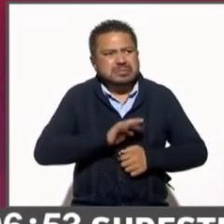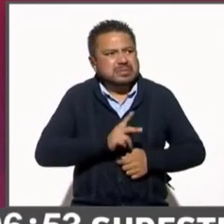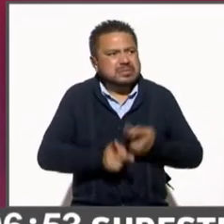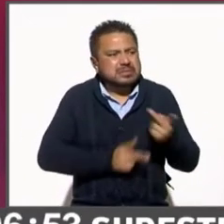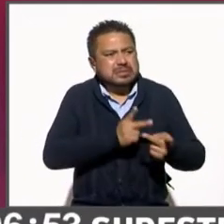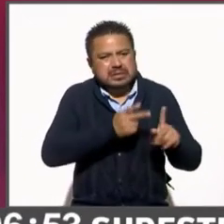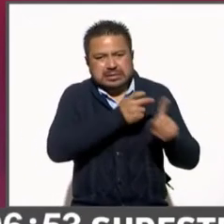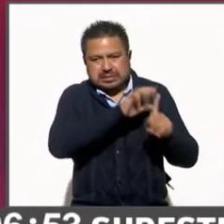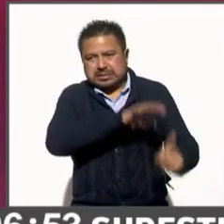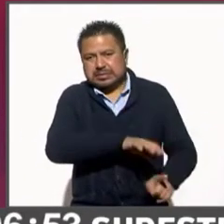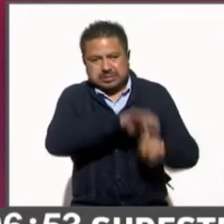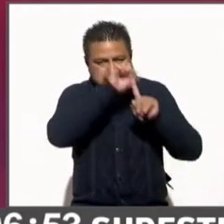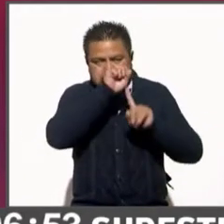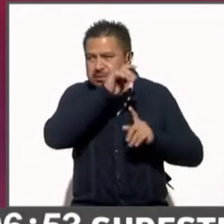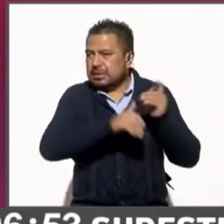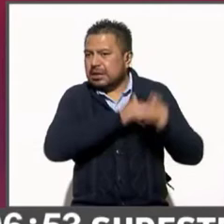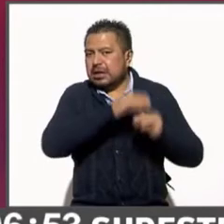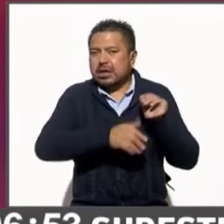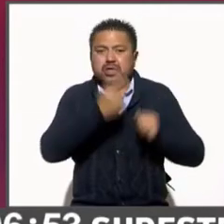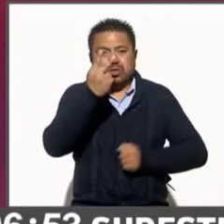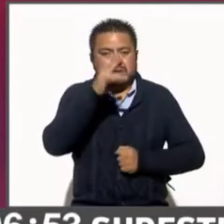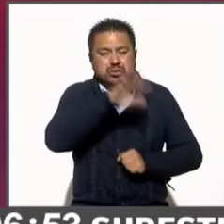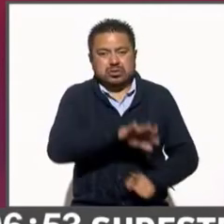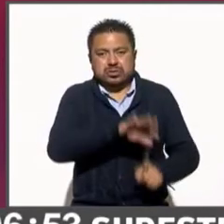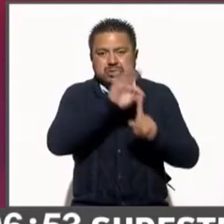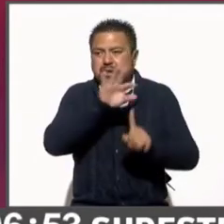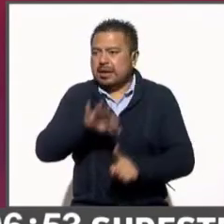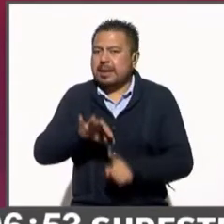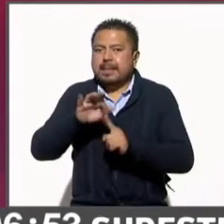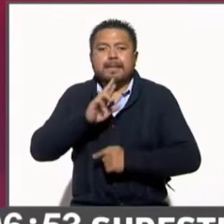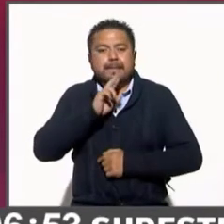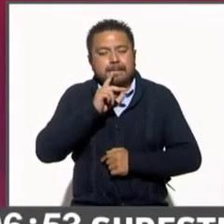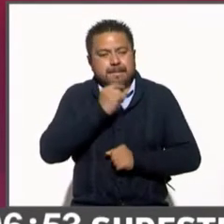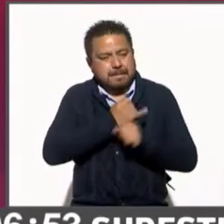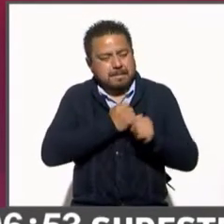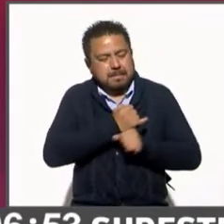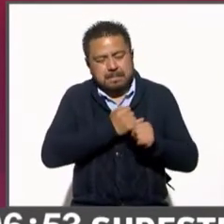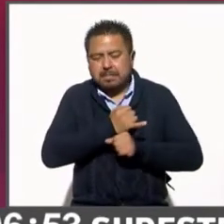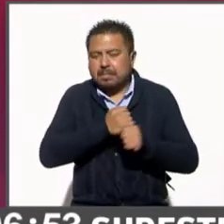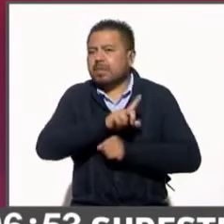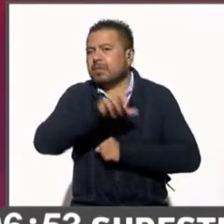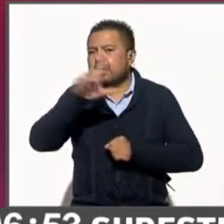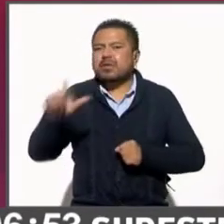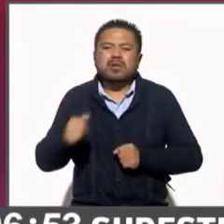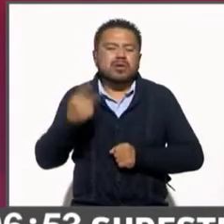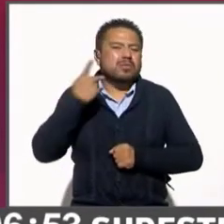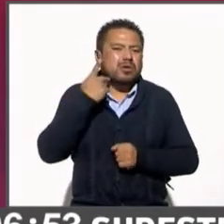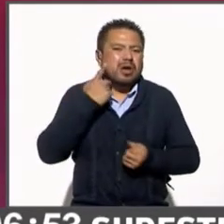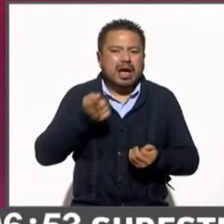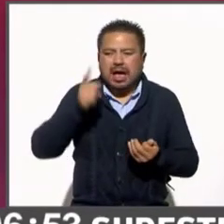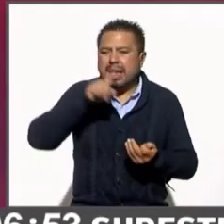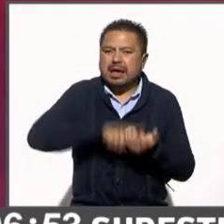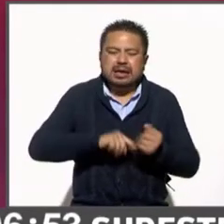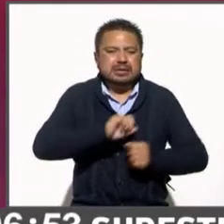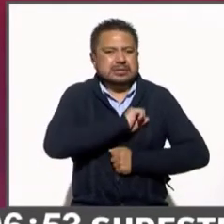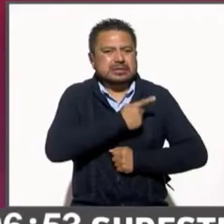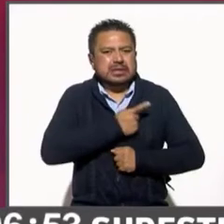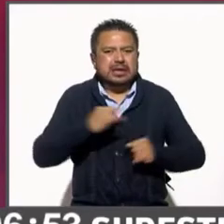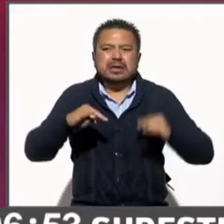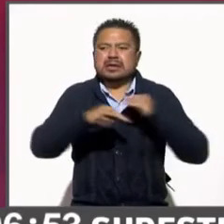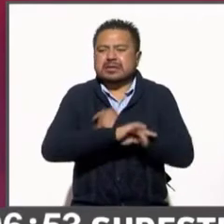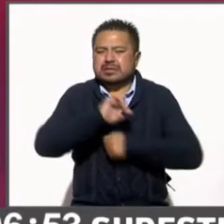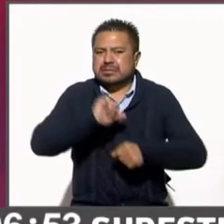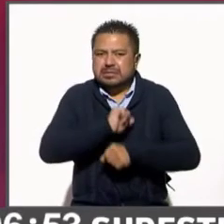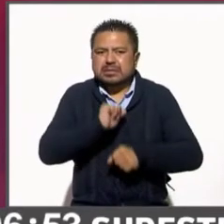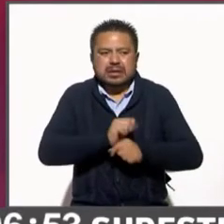estos son los dos mejor evaluados. Luego vendría política exterior, salud, carreteras, generación de empleos,